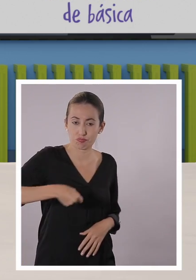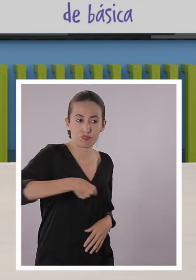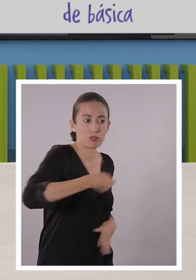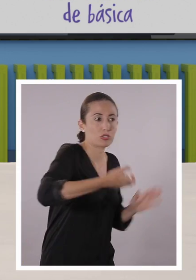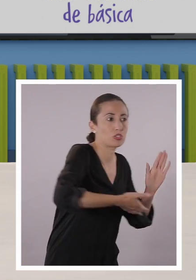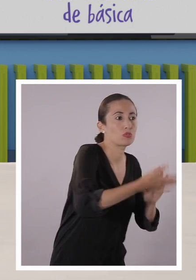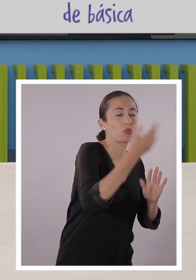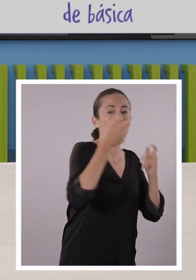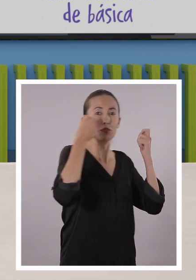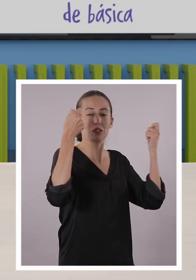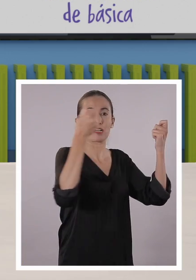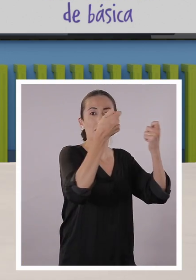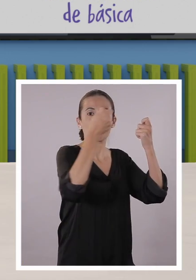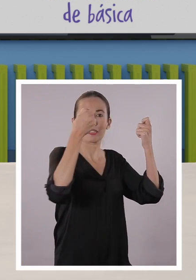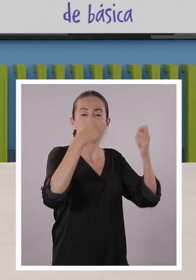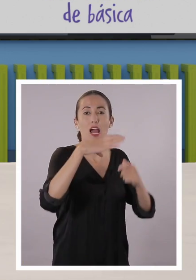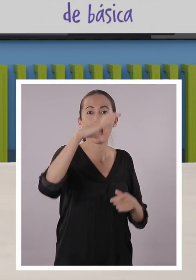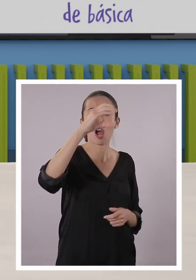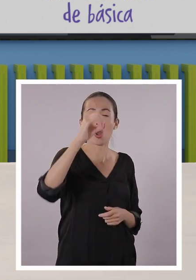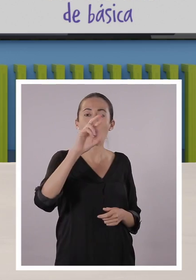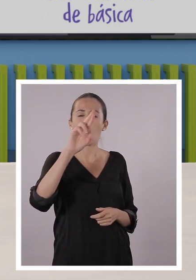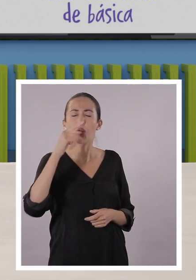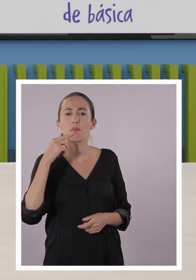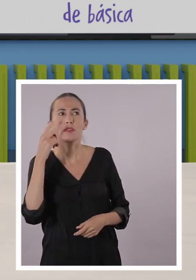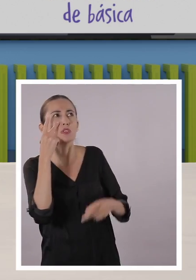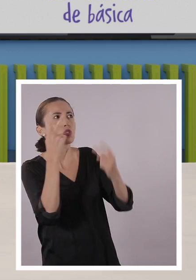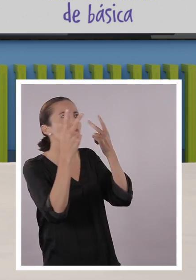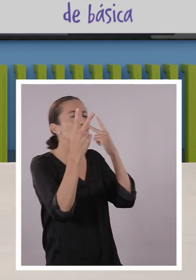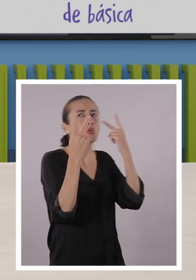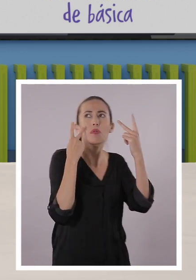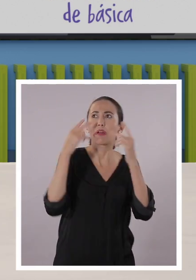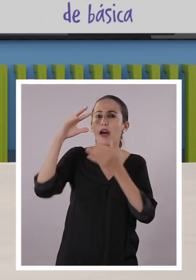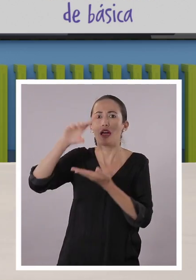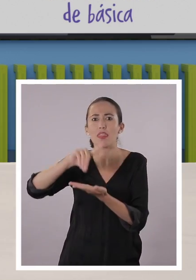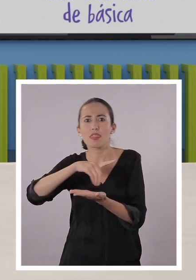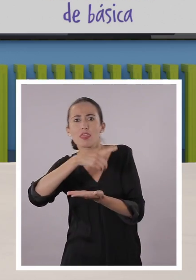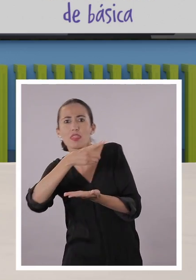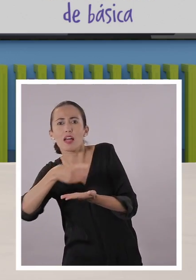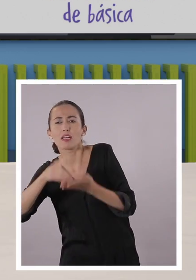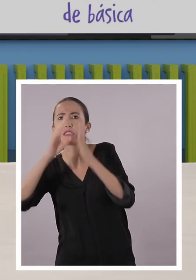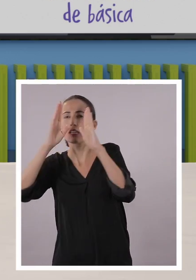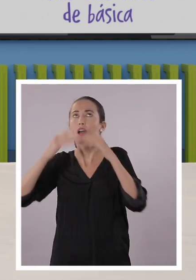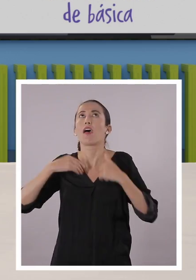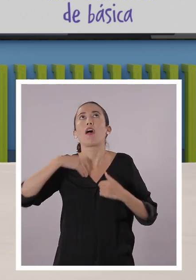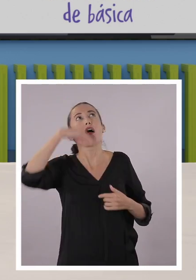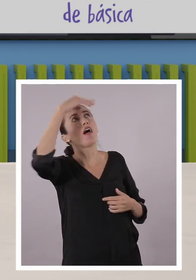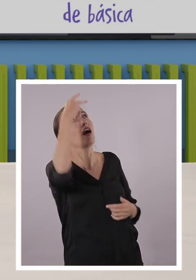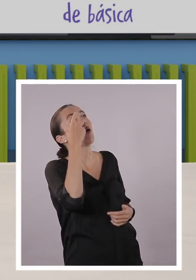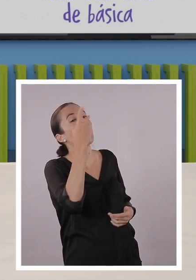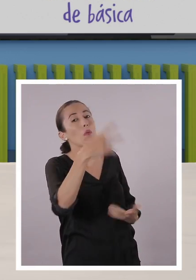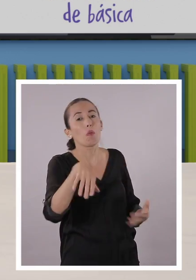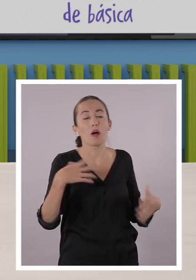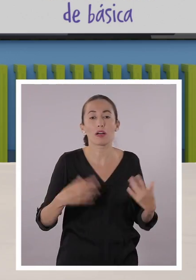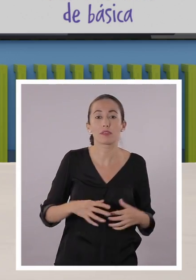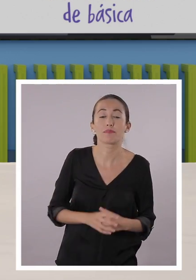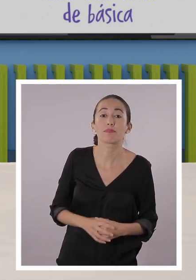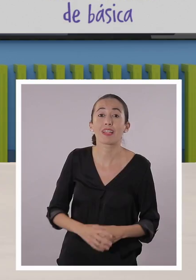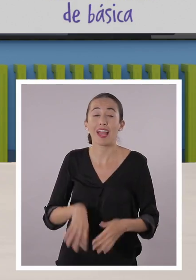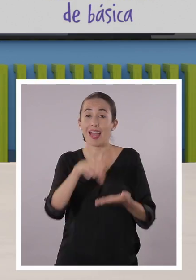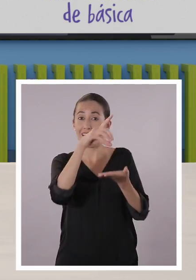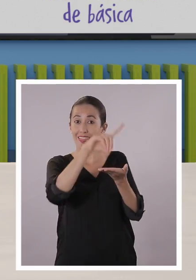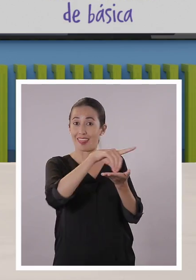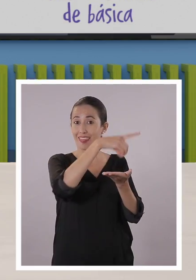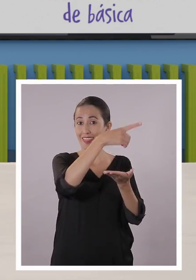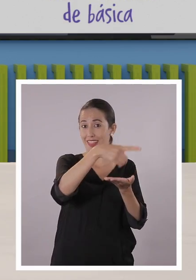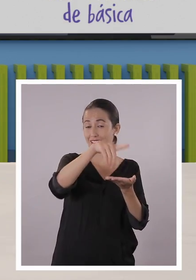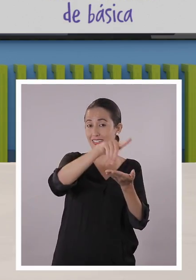Y me llamó muchísimo la atención los danzantes. Yo era muy pequeño y para mí eran gigantes. Tienen una característica